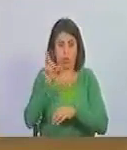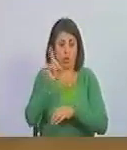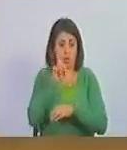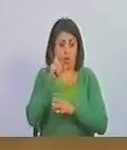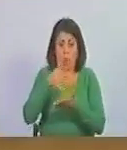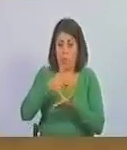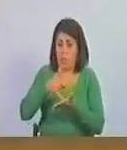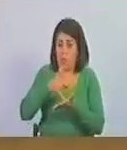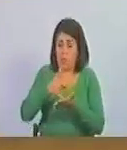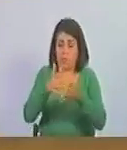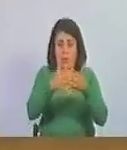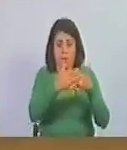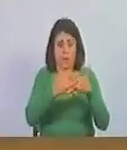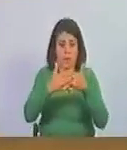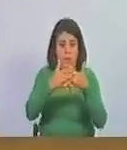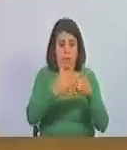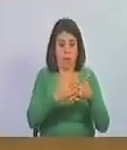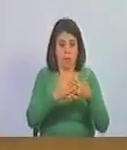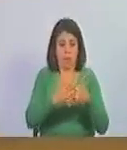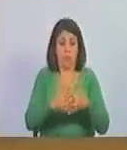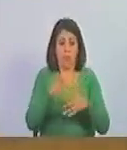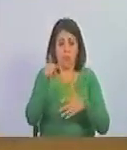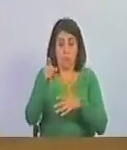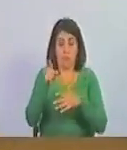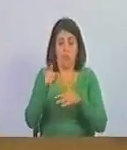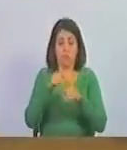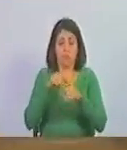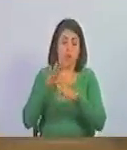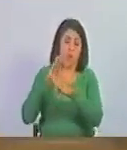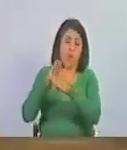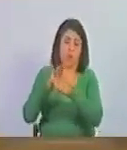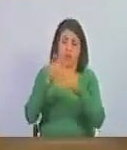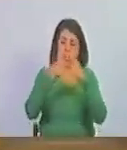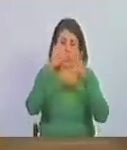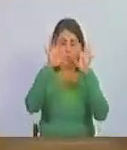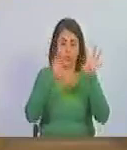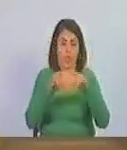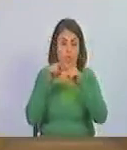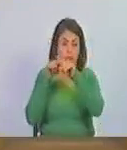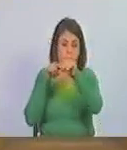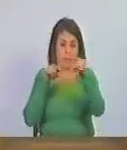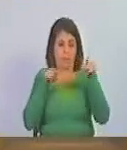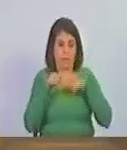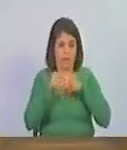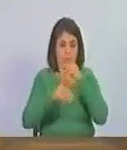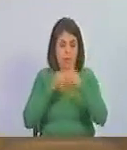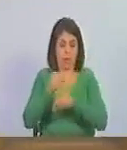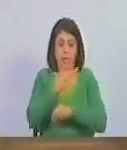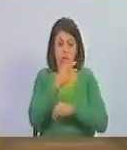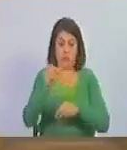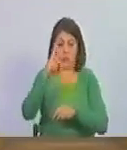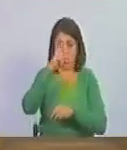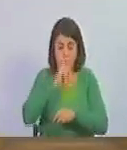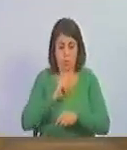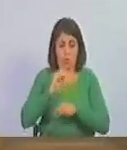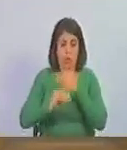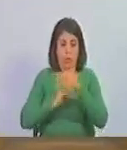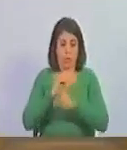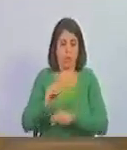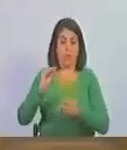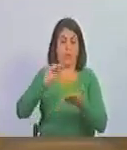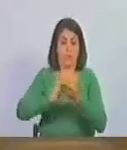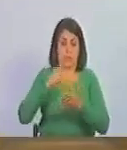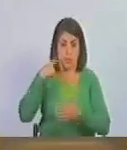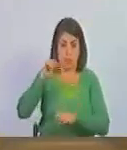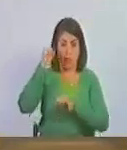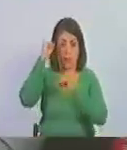doblegó ante el imperio norteamericano ni ante los apatrias nacionales y ellos allá 200 años después tendrán patria